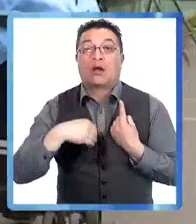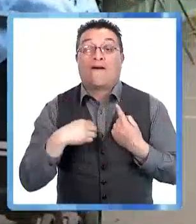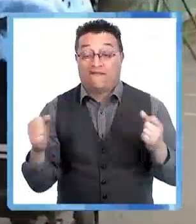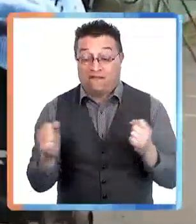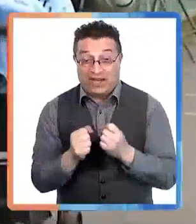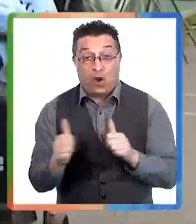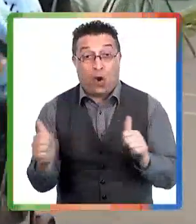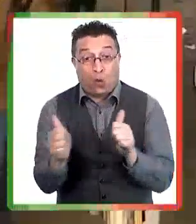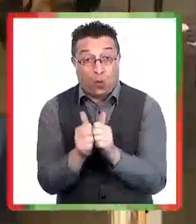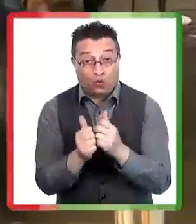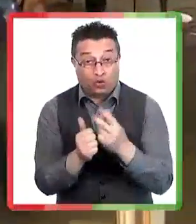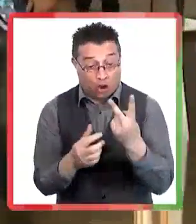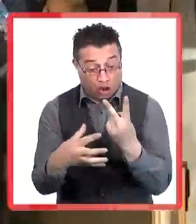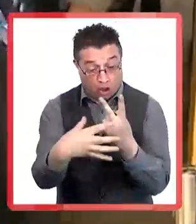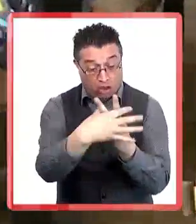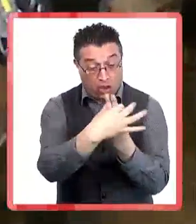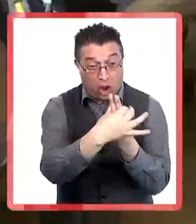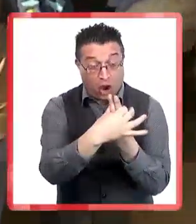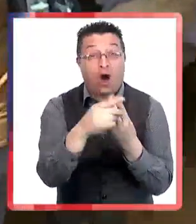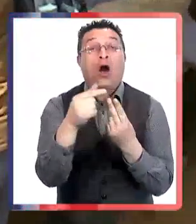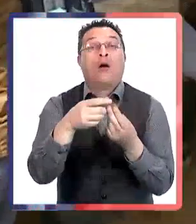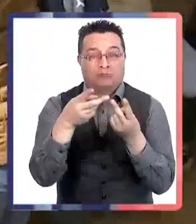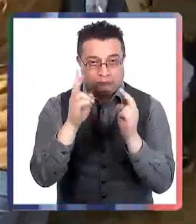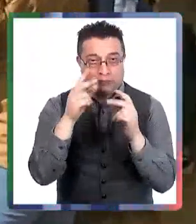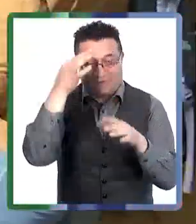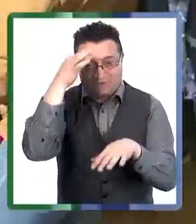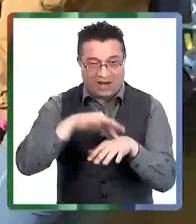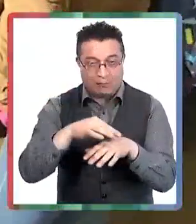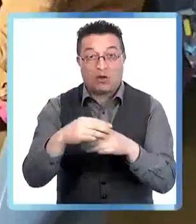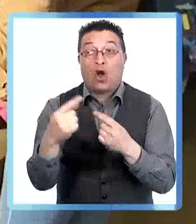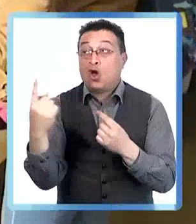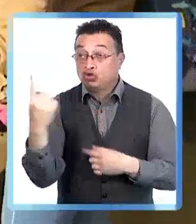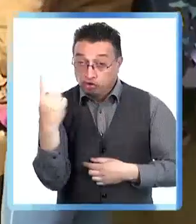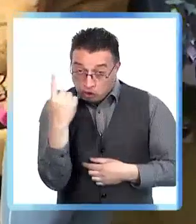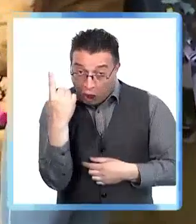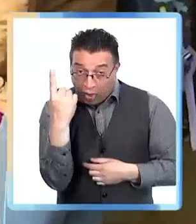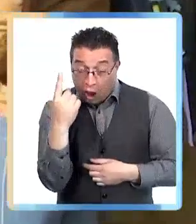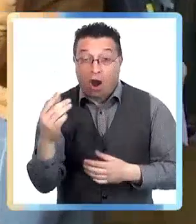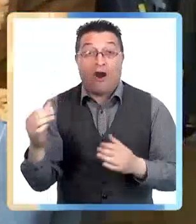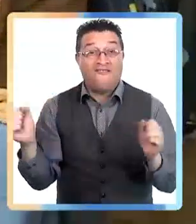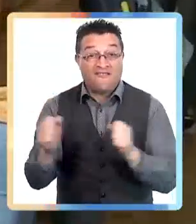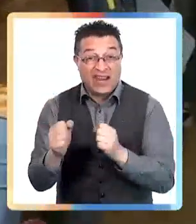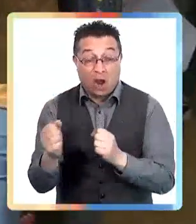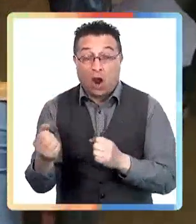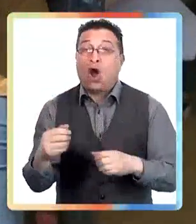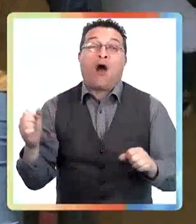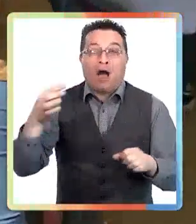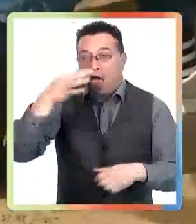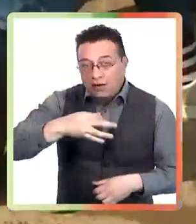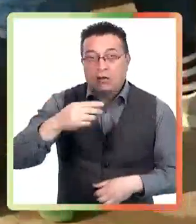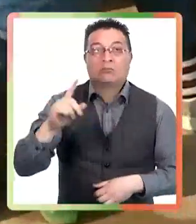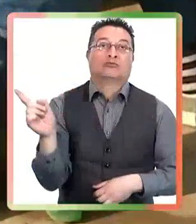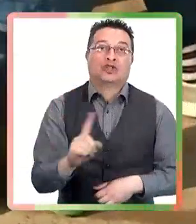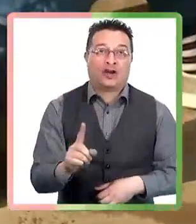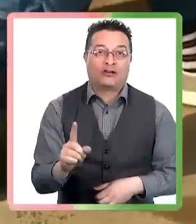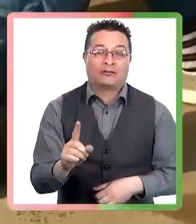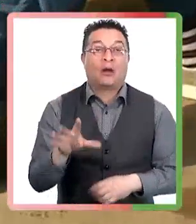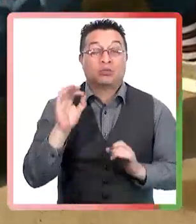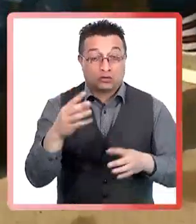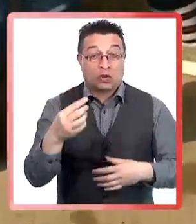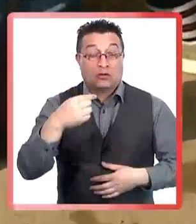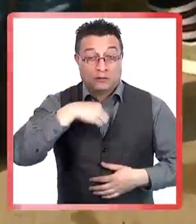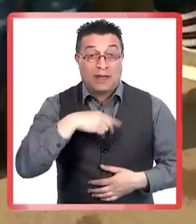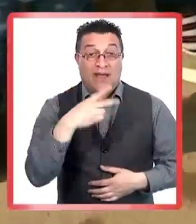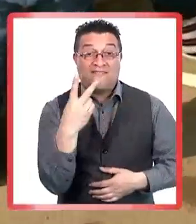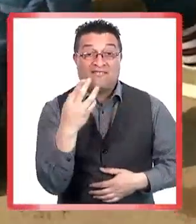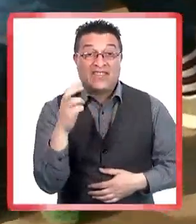frío por sí solo no enferma. Ese es el primer punto. Lo segundo, cuando uno incuba un virus, antes de que